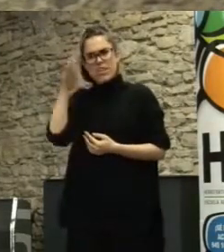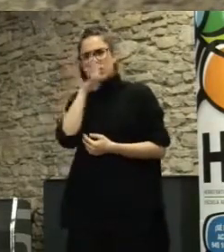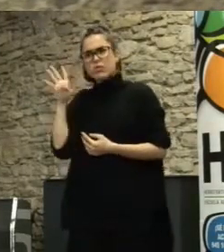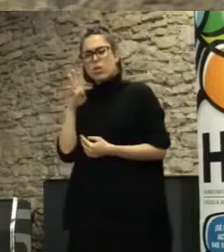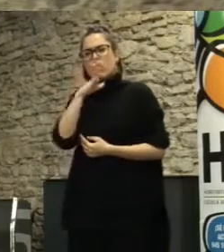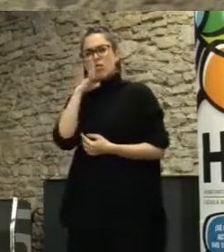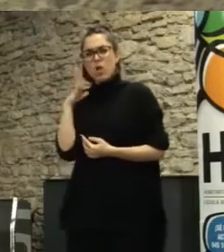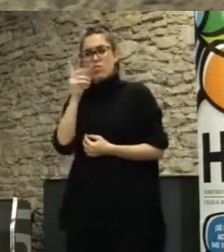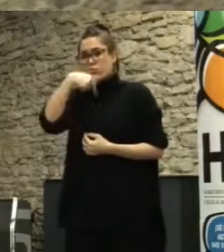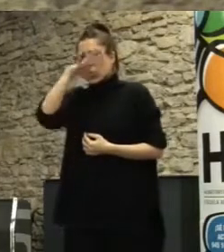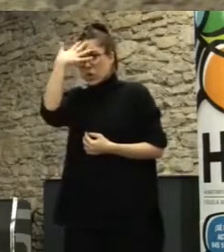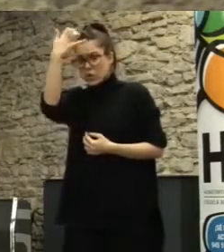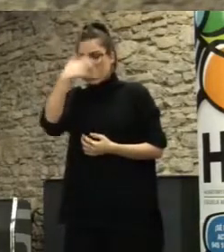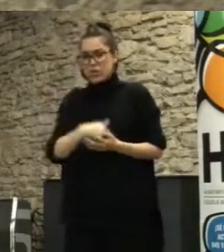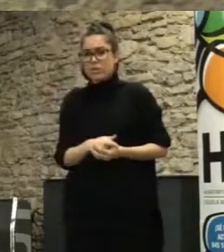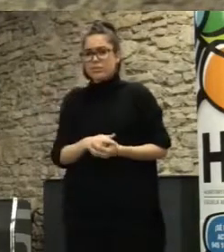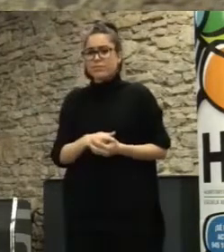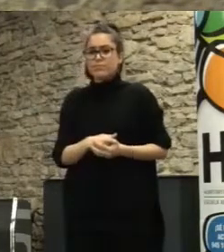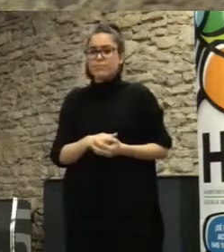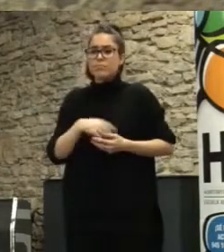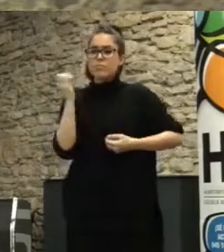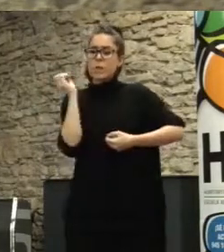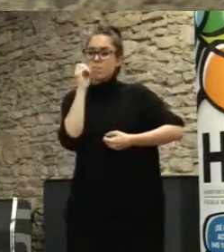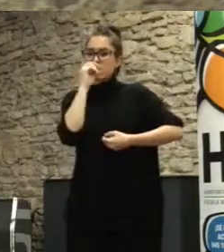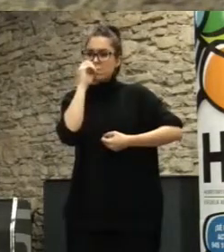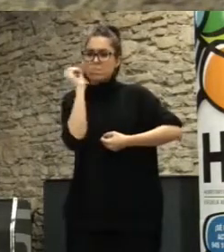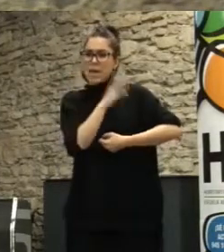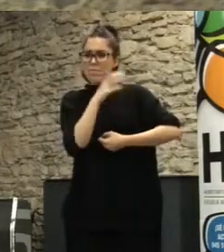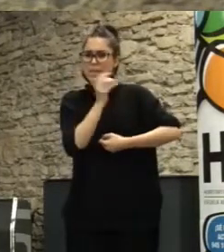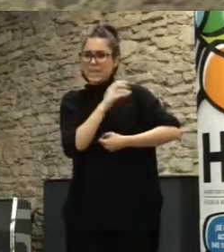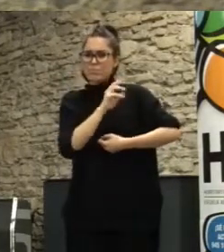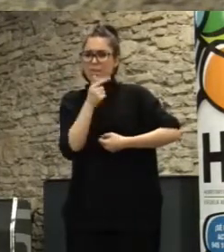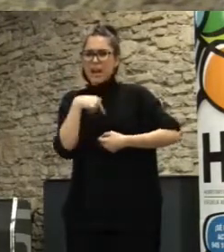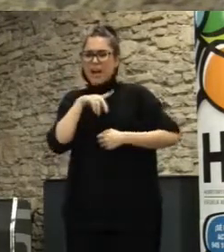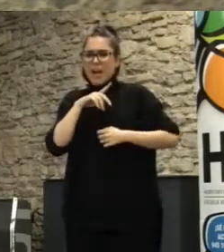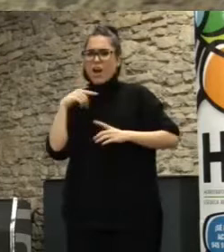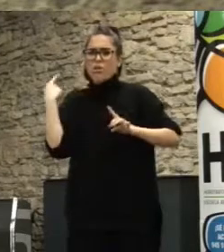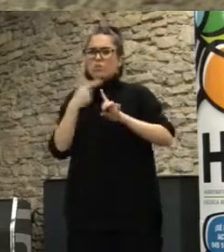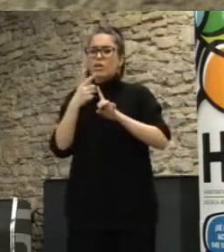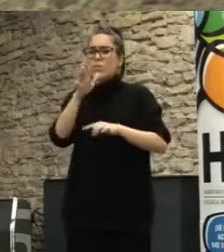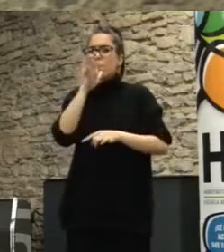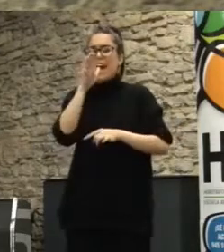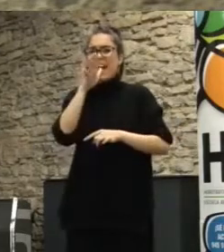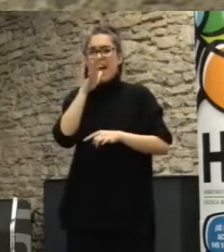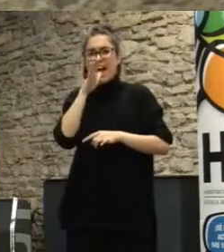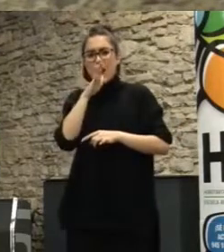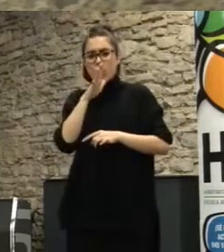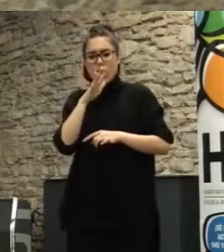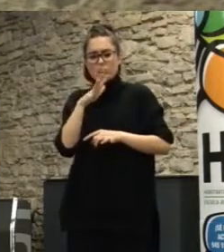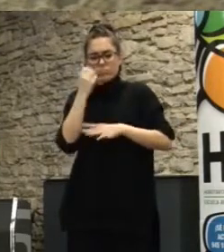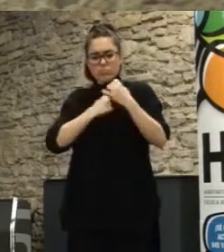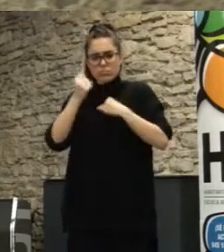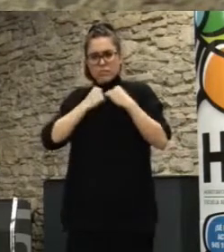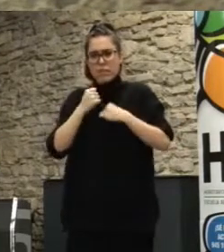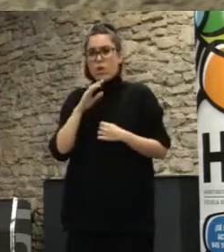acordáis se votó en urnas de papel contra la privatización del agua no era vinculante era simbólico un millón de personas votó